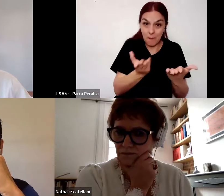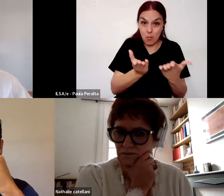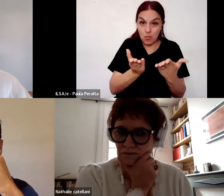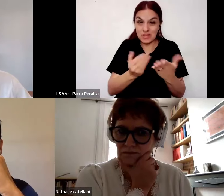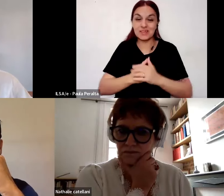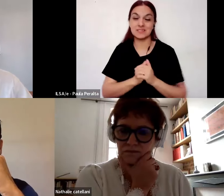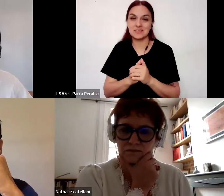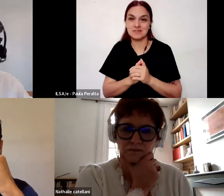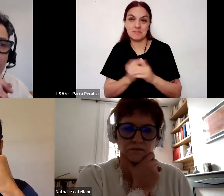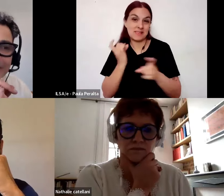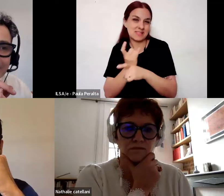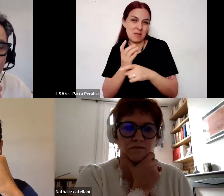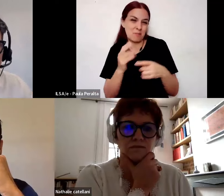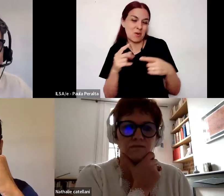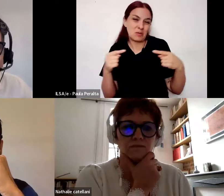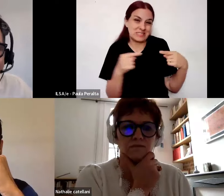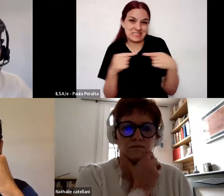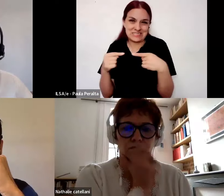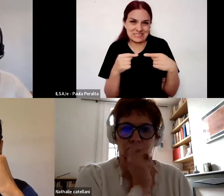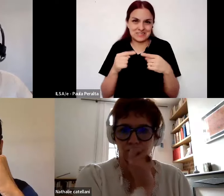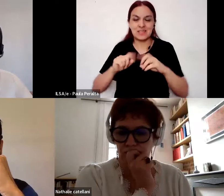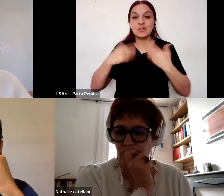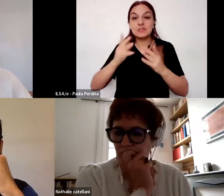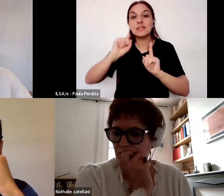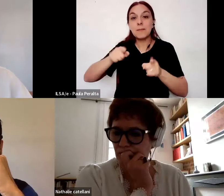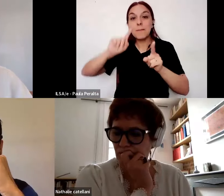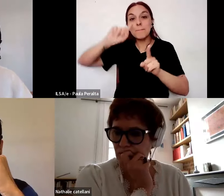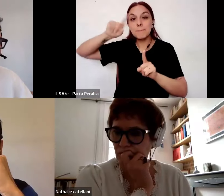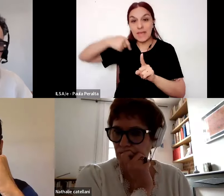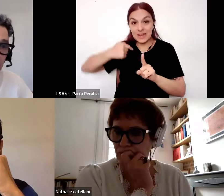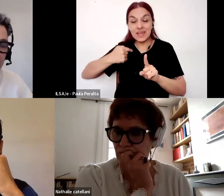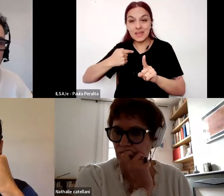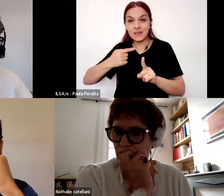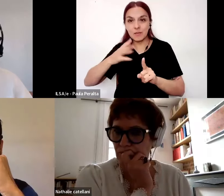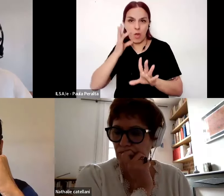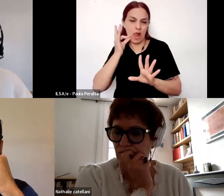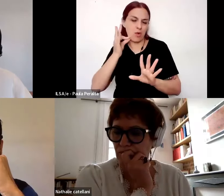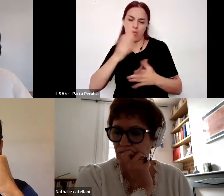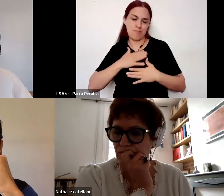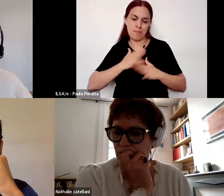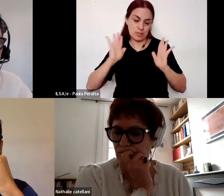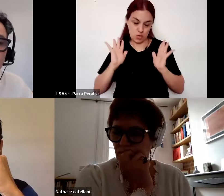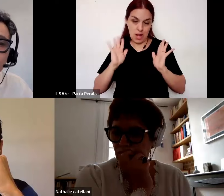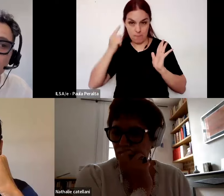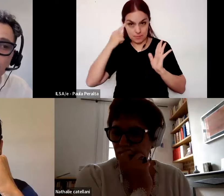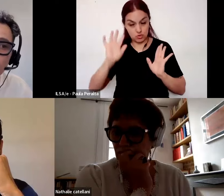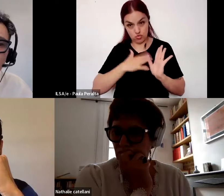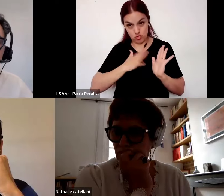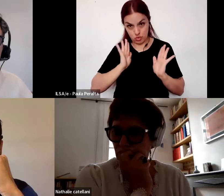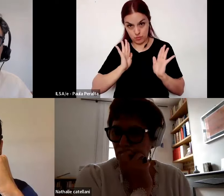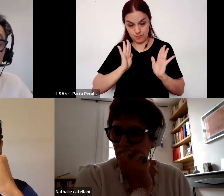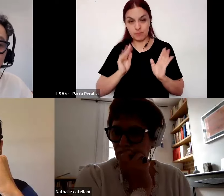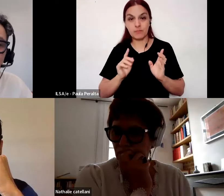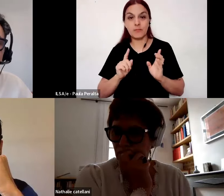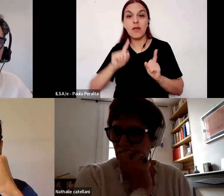y no solamente eso generó y esto es un punto de vista absolutamente personal ciertos consensos